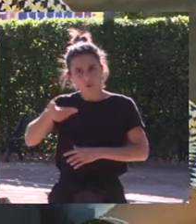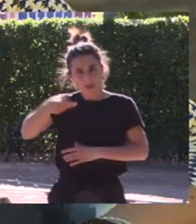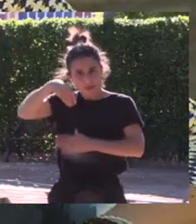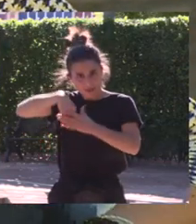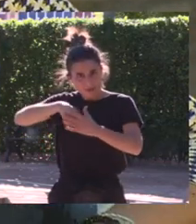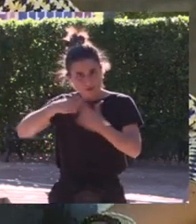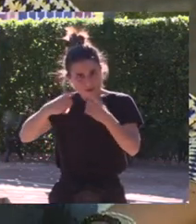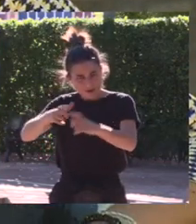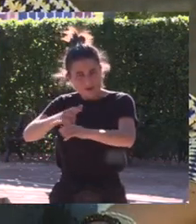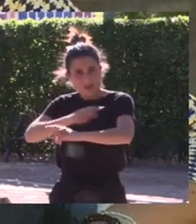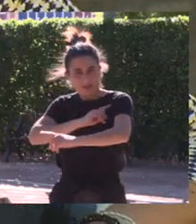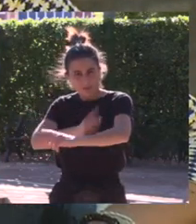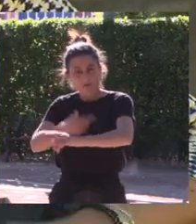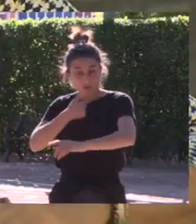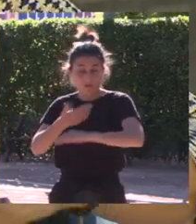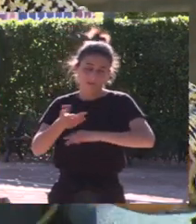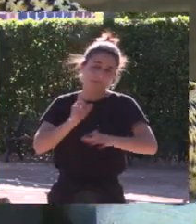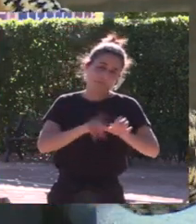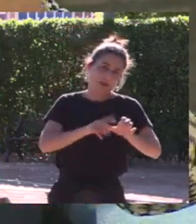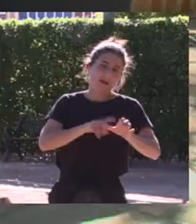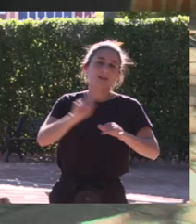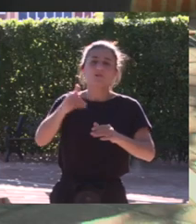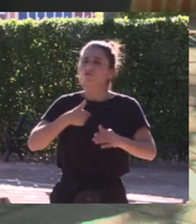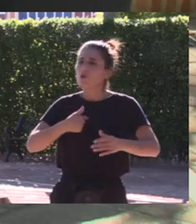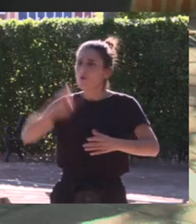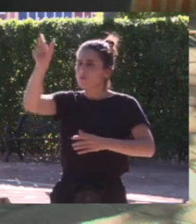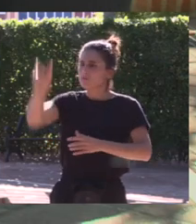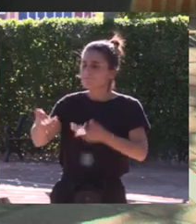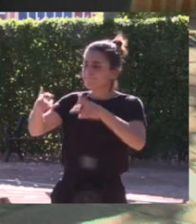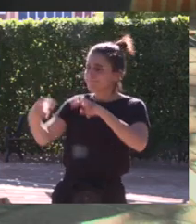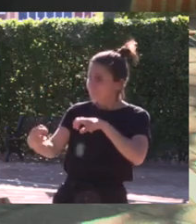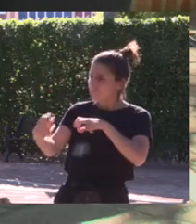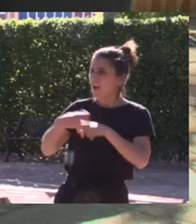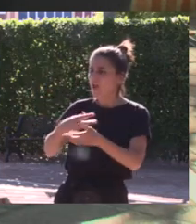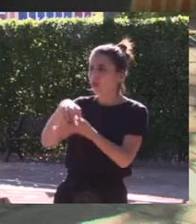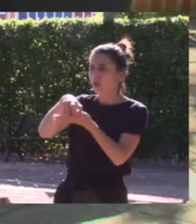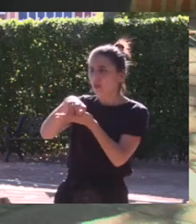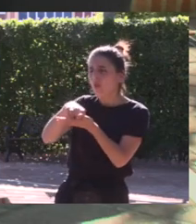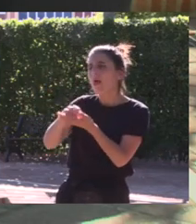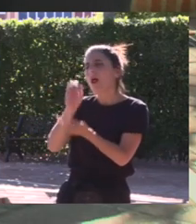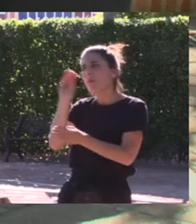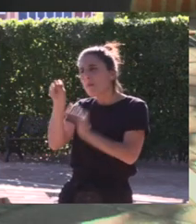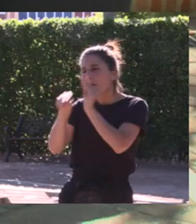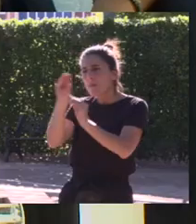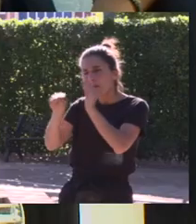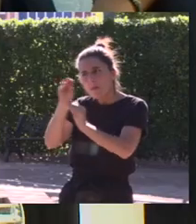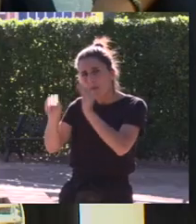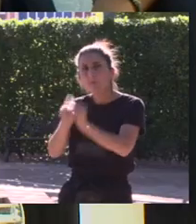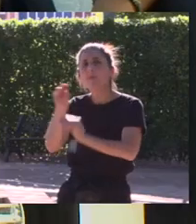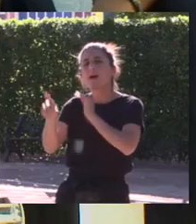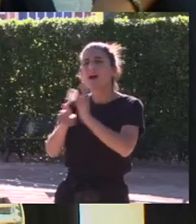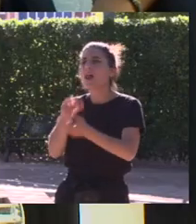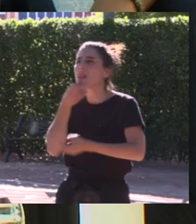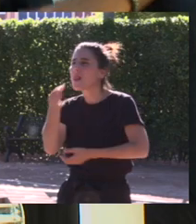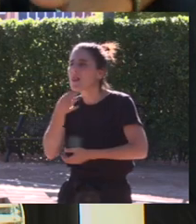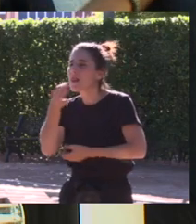estaba en activo y le expresé todas las las dudas estas que tenía y